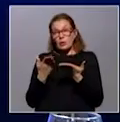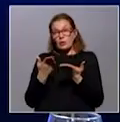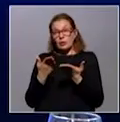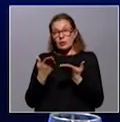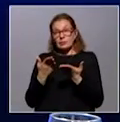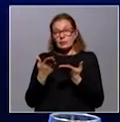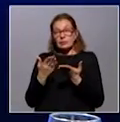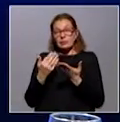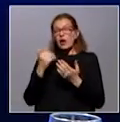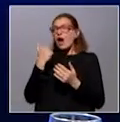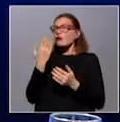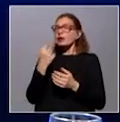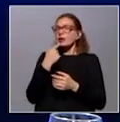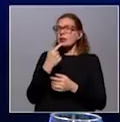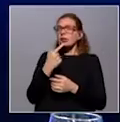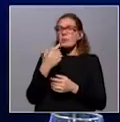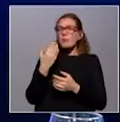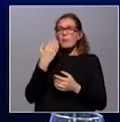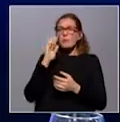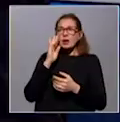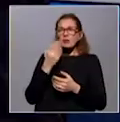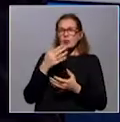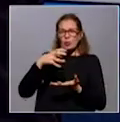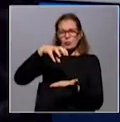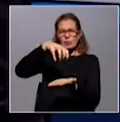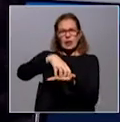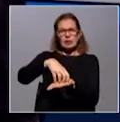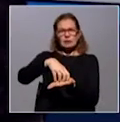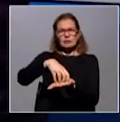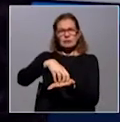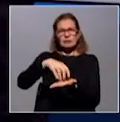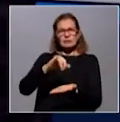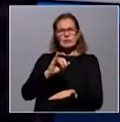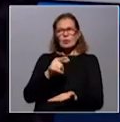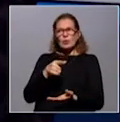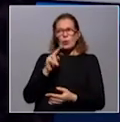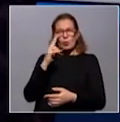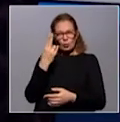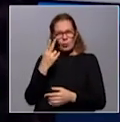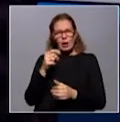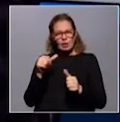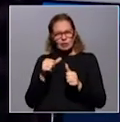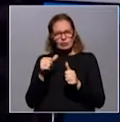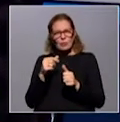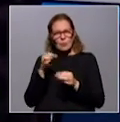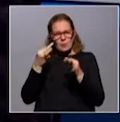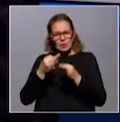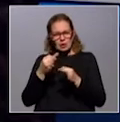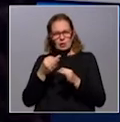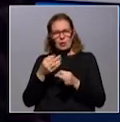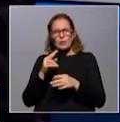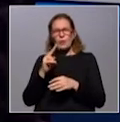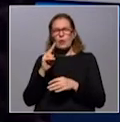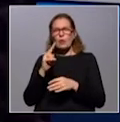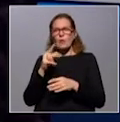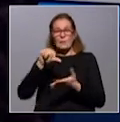afuera parece una isla. ¿Es una isla? Sí, bueno, Uruguay ha hecho bien las cosas como país. Tanto el